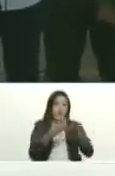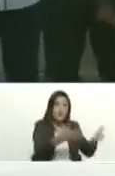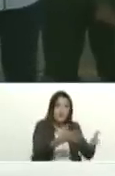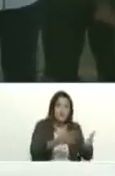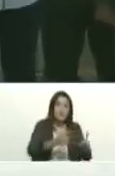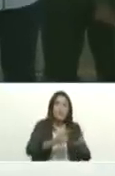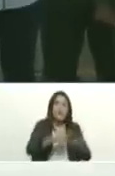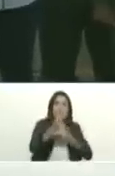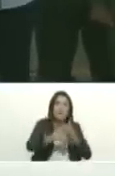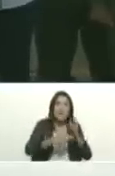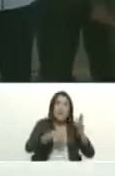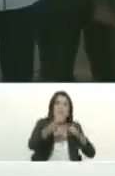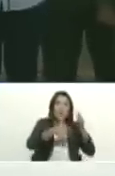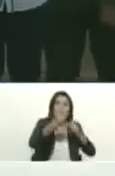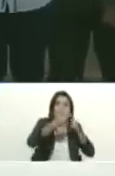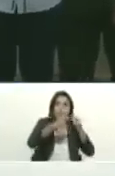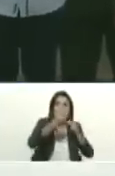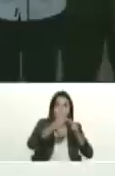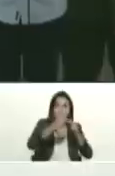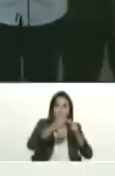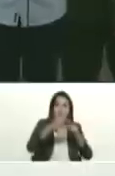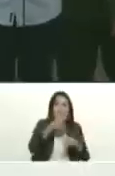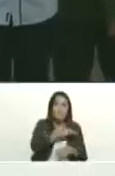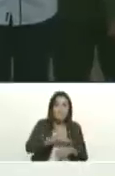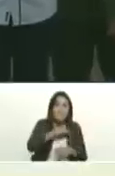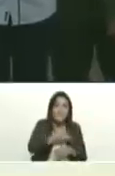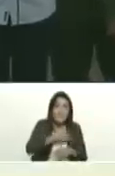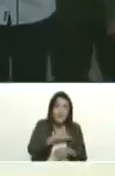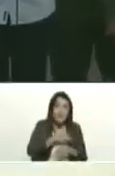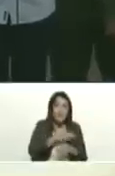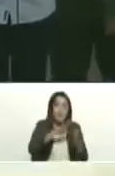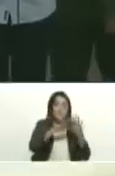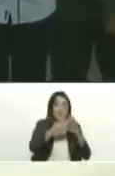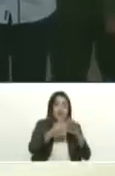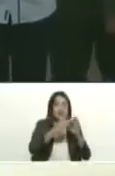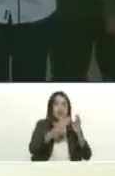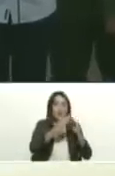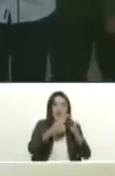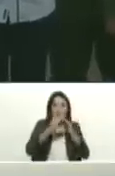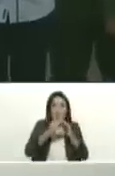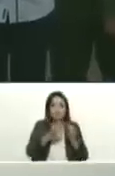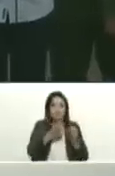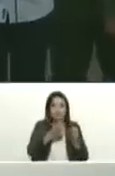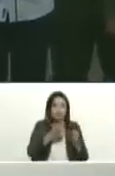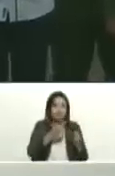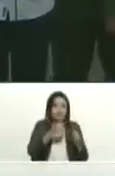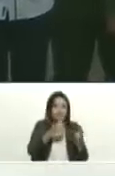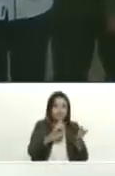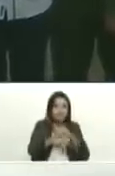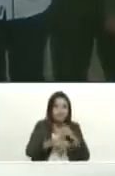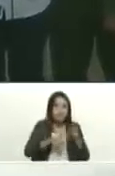de barrio nuevo barrio tricolor y la misión vivienda adelante Luis José Marcano